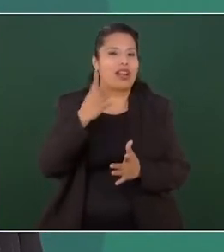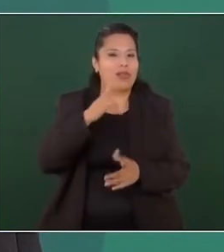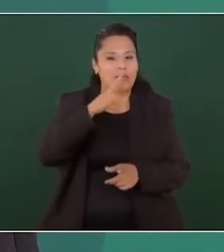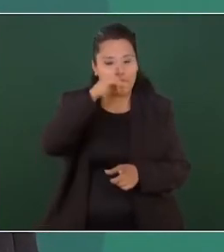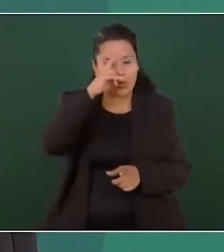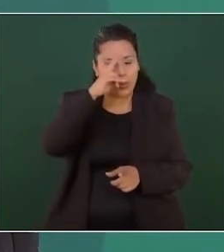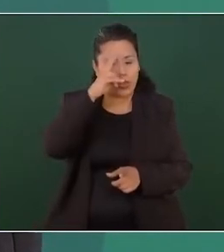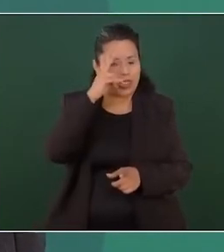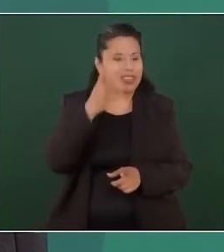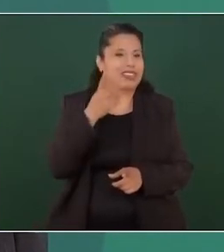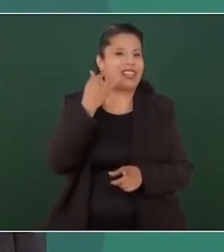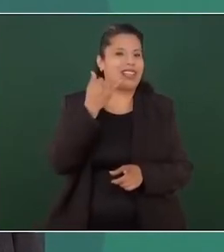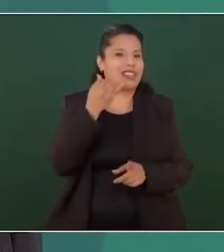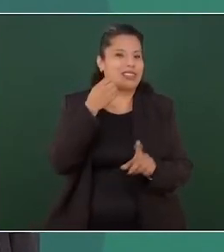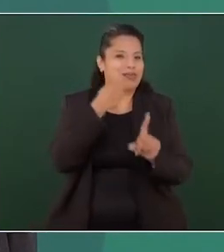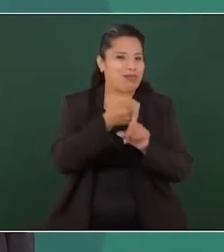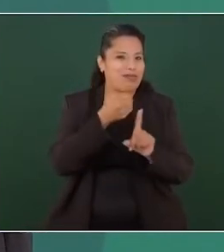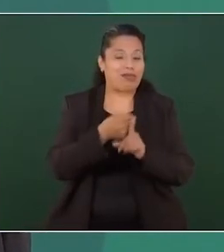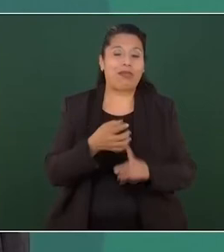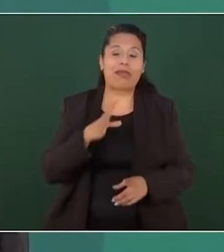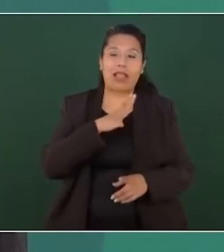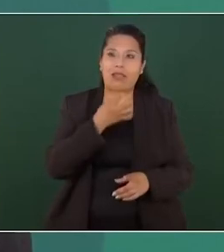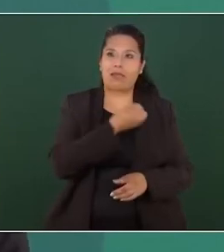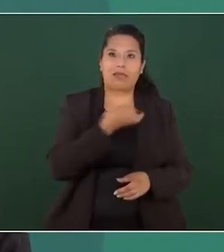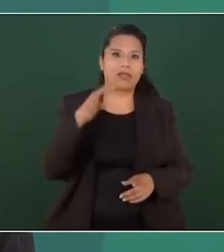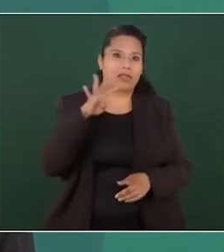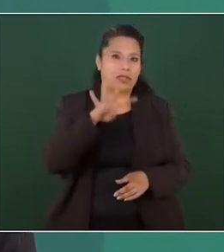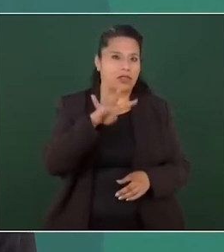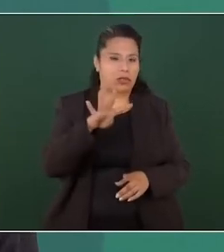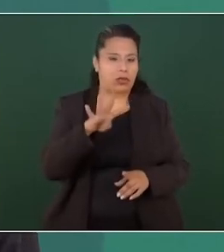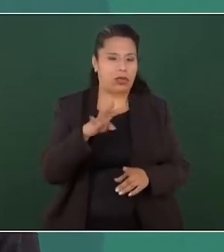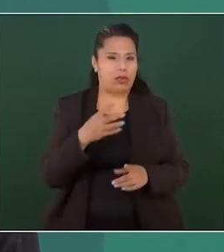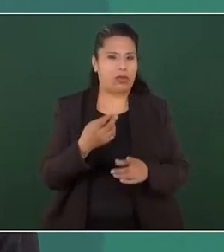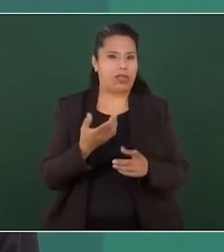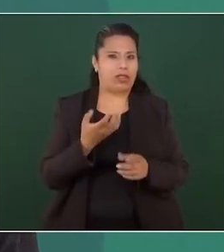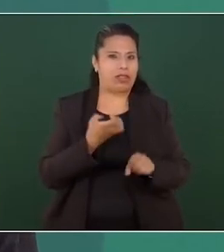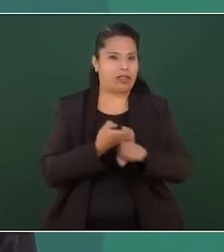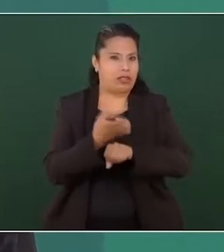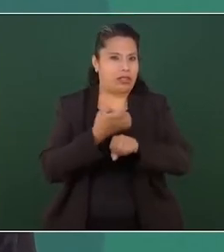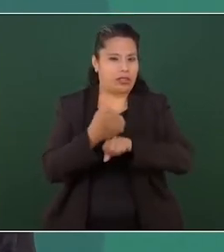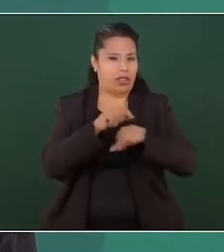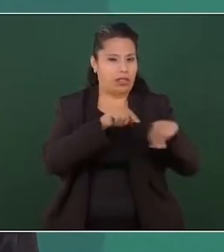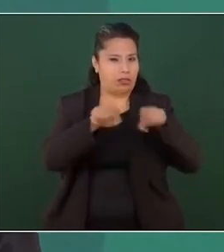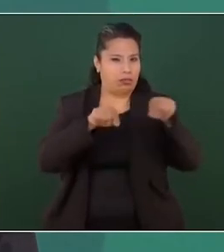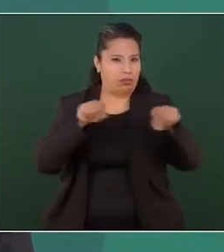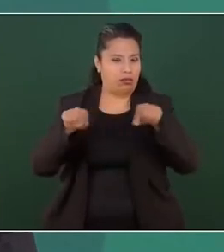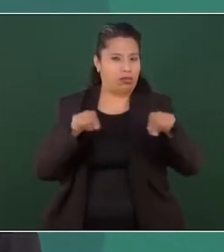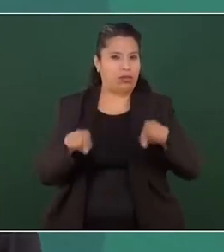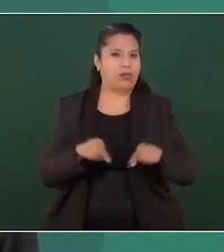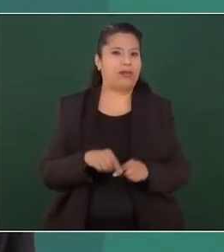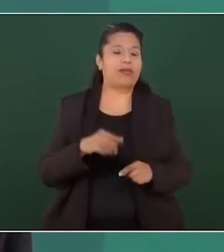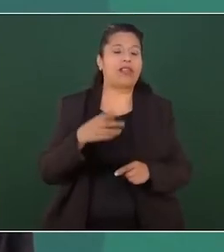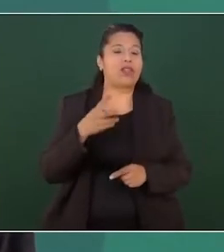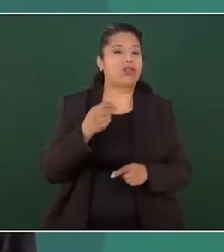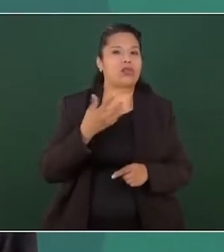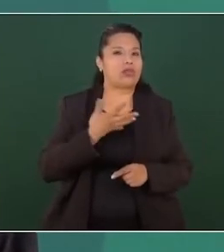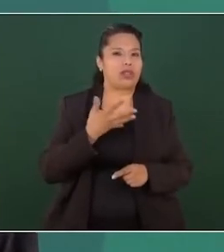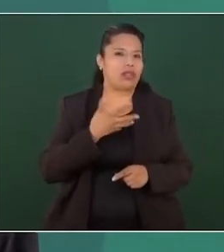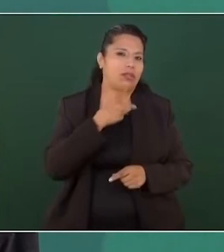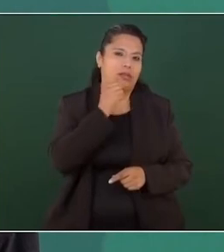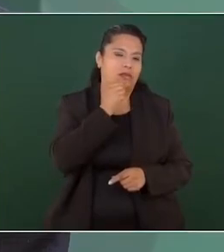Hay 19 estados que tienen menos policías